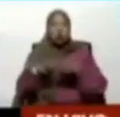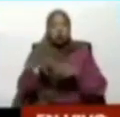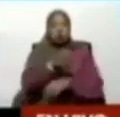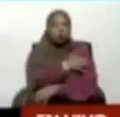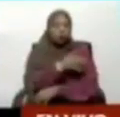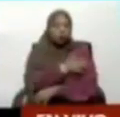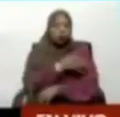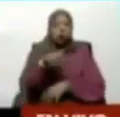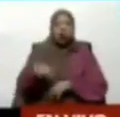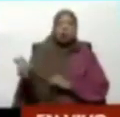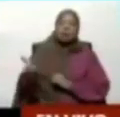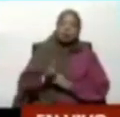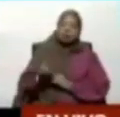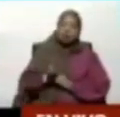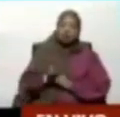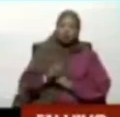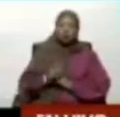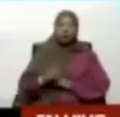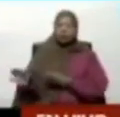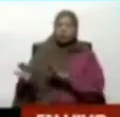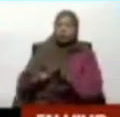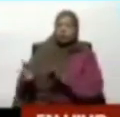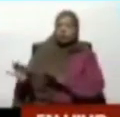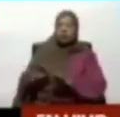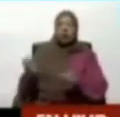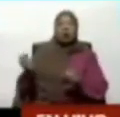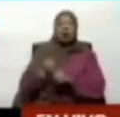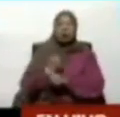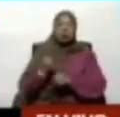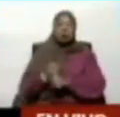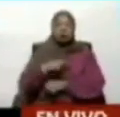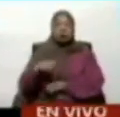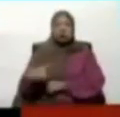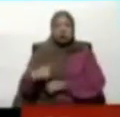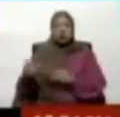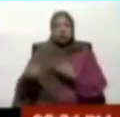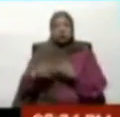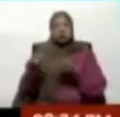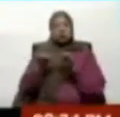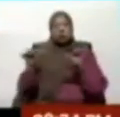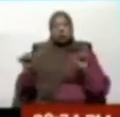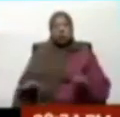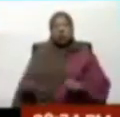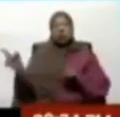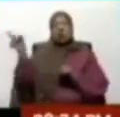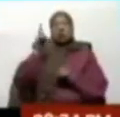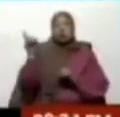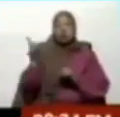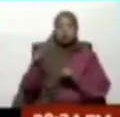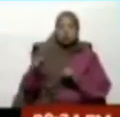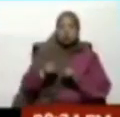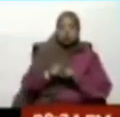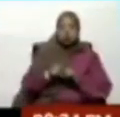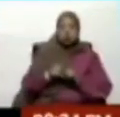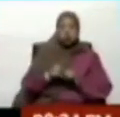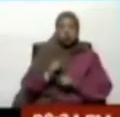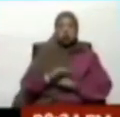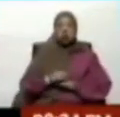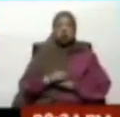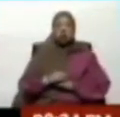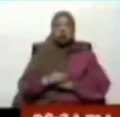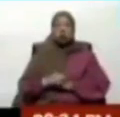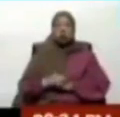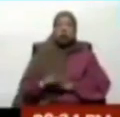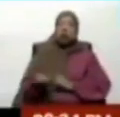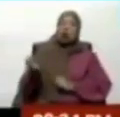fascista preparando una ofensiva contra el sistema eléctrico, una guerra eléctrica para